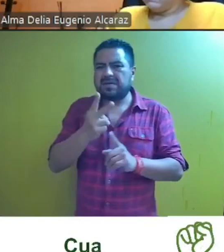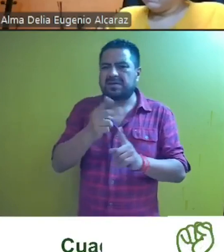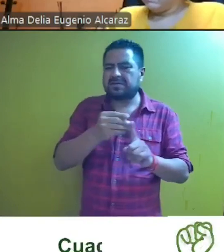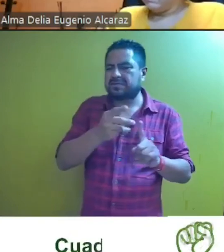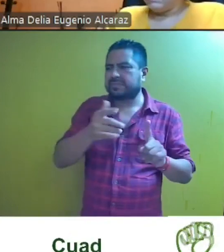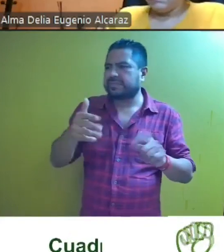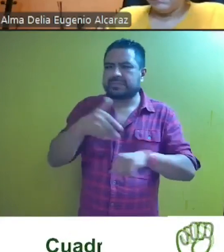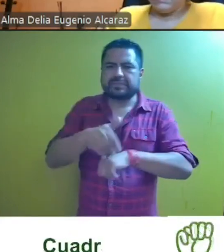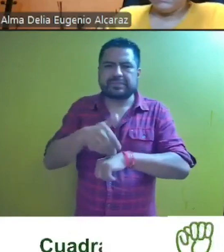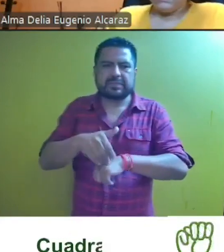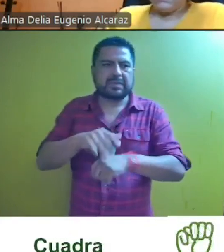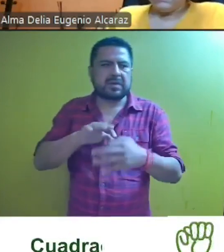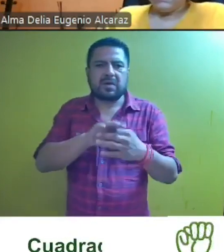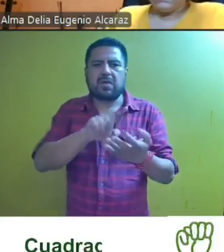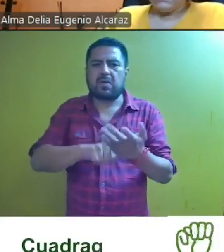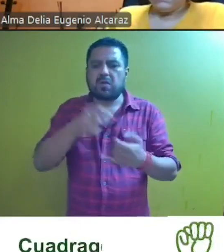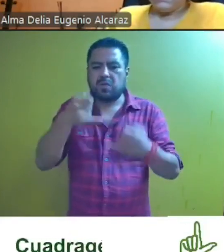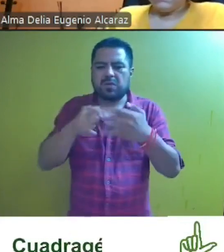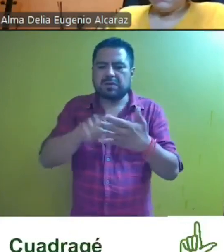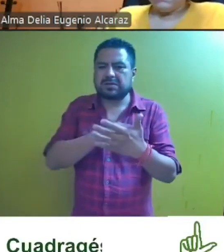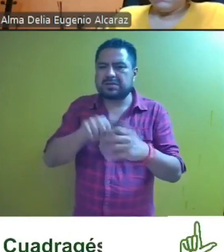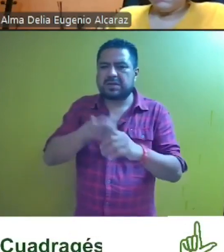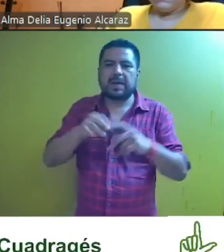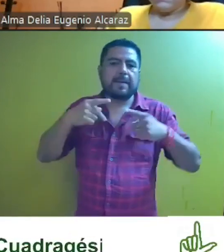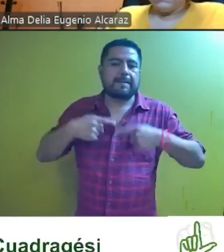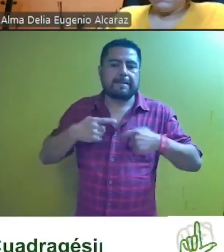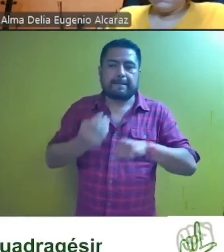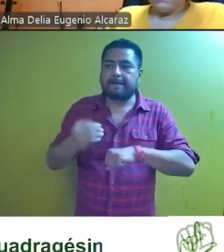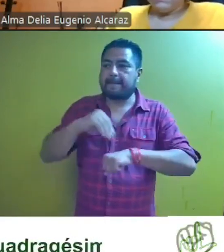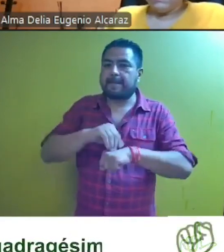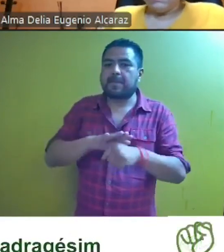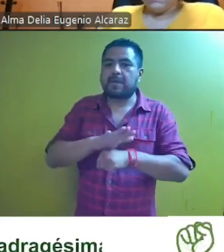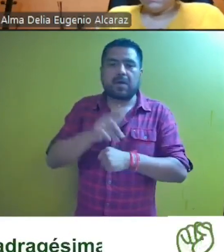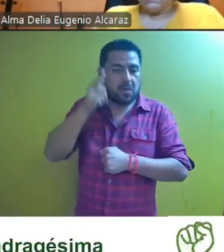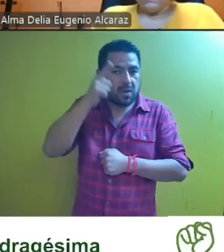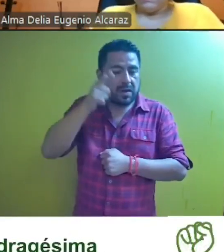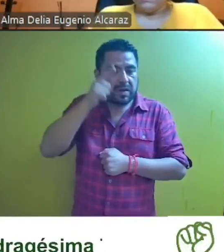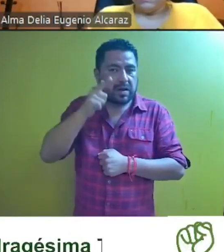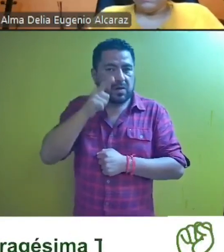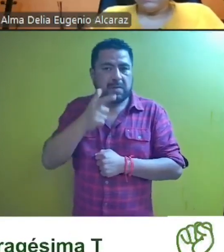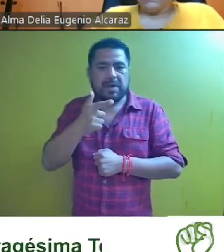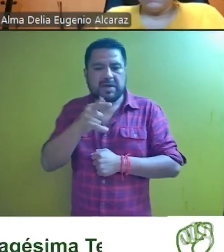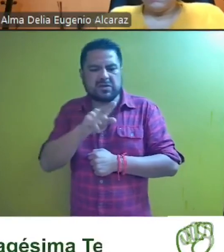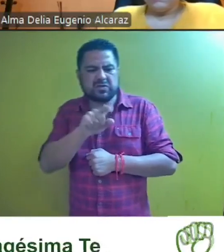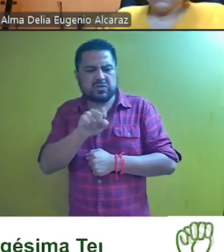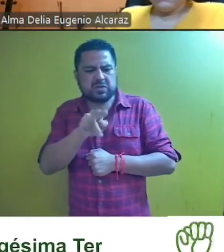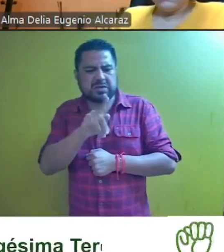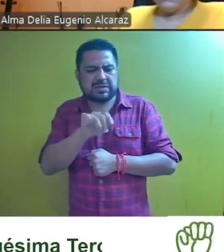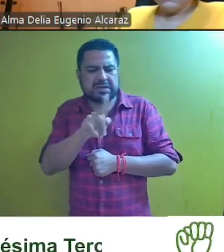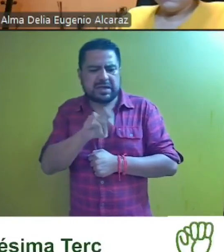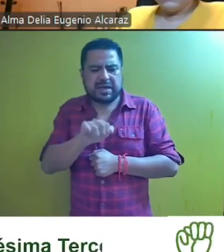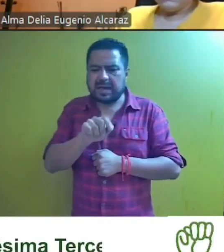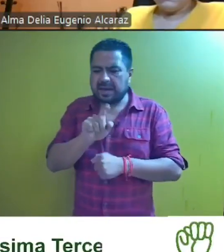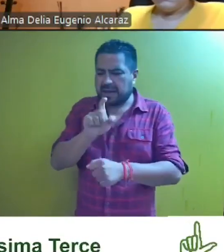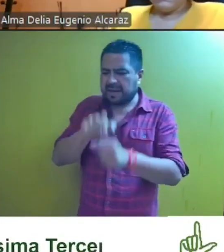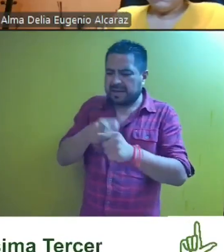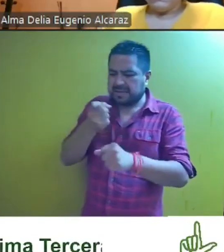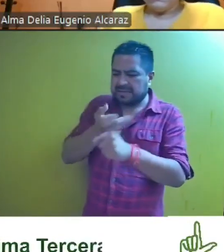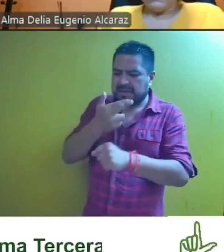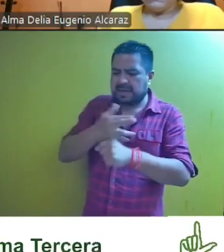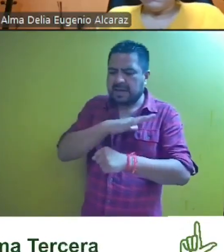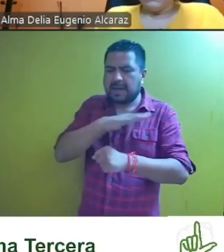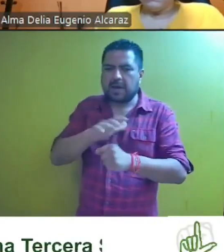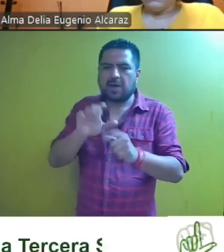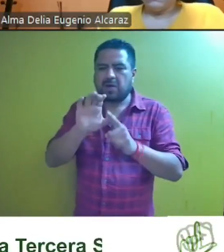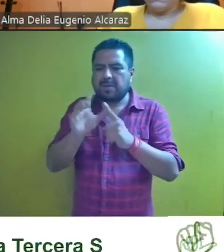diagonal dos mil veinticuatro relativo al juicio electoral ciudadano promovido por Guadalupe González Suáste y en su carácter de militante y secretaria general del